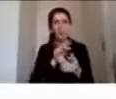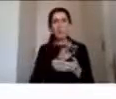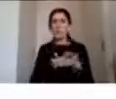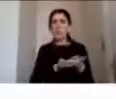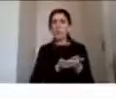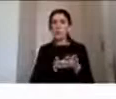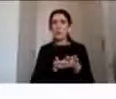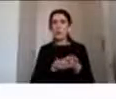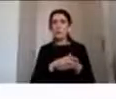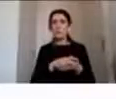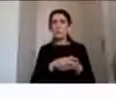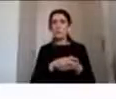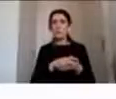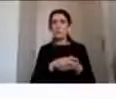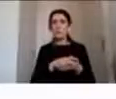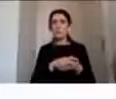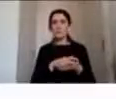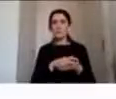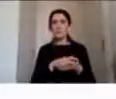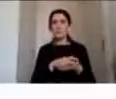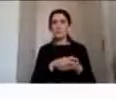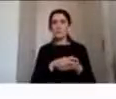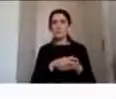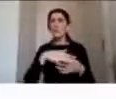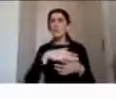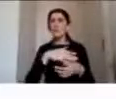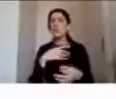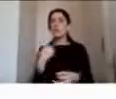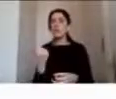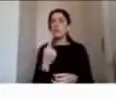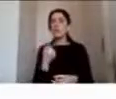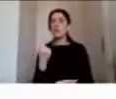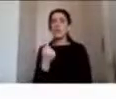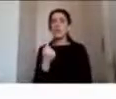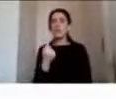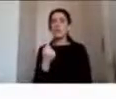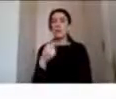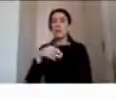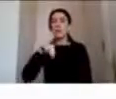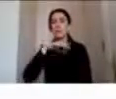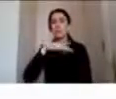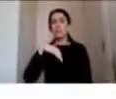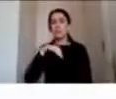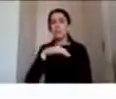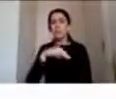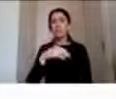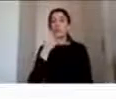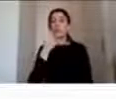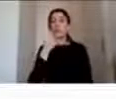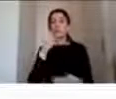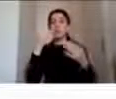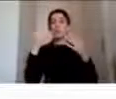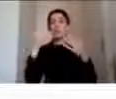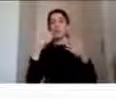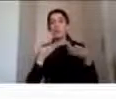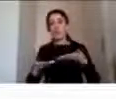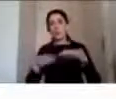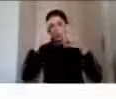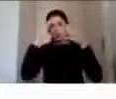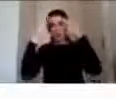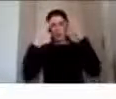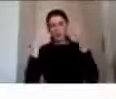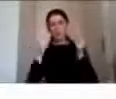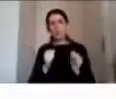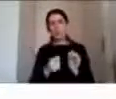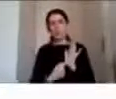aislamiento social y todas las otras consecuencias conductuales y psicológicas que pueden manifestarse pero no